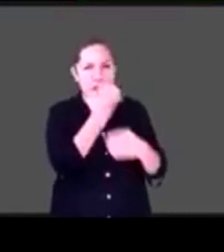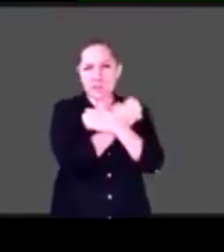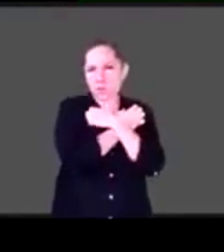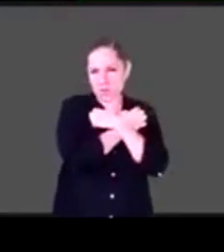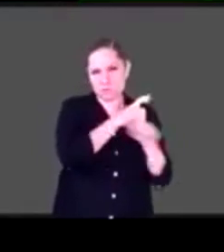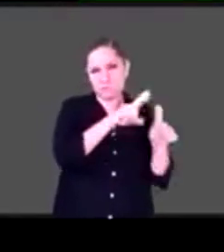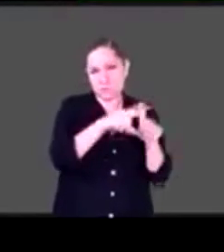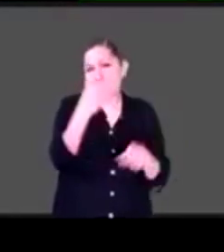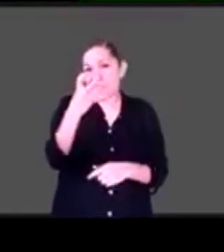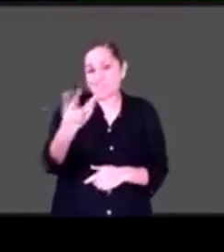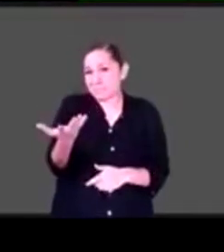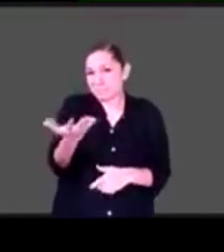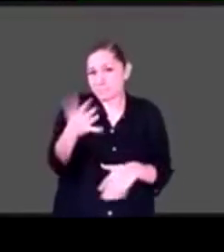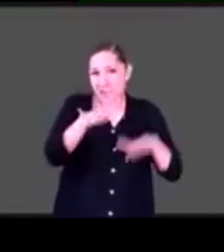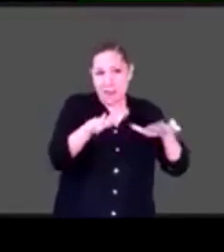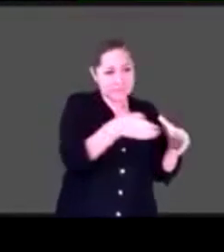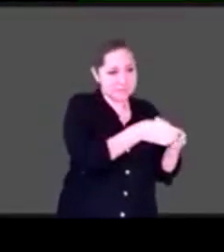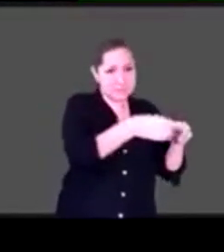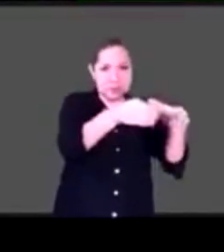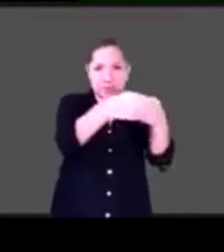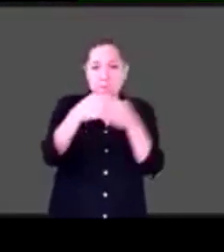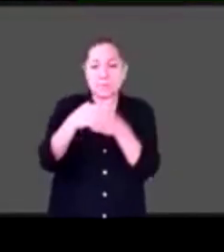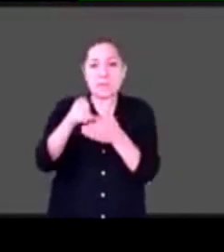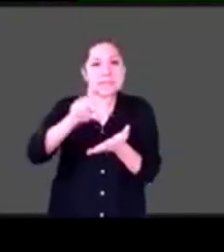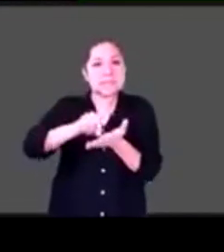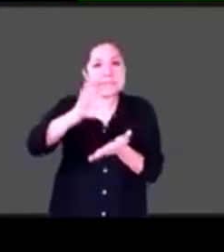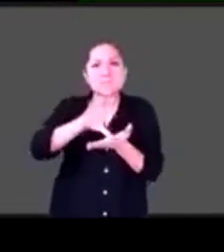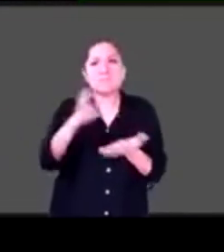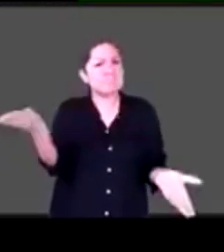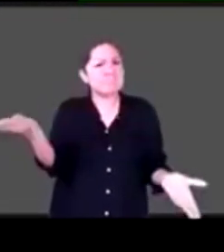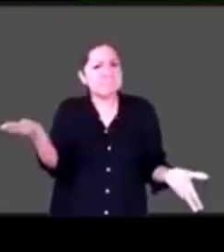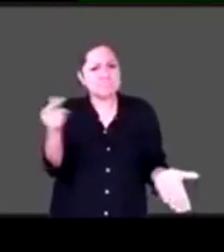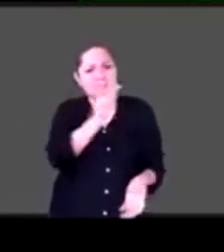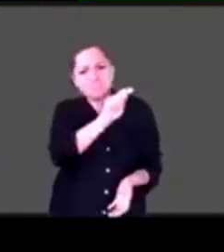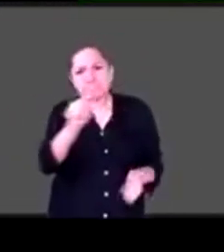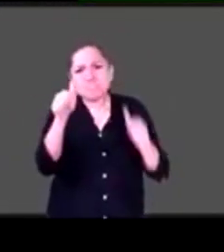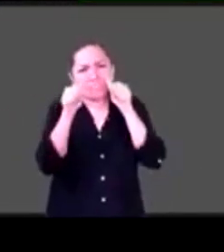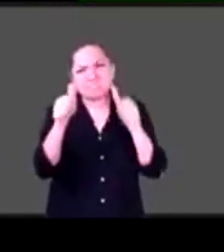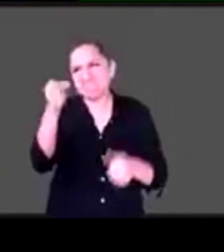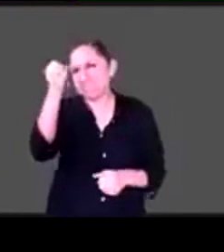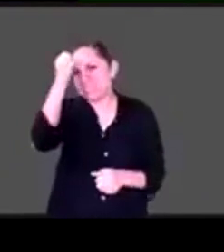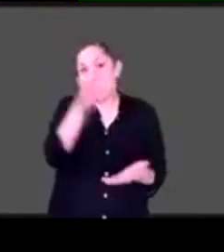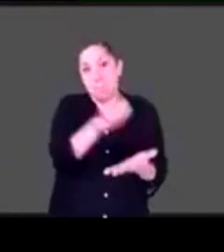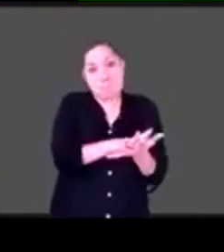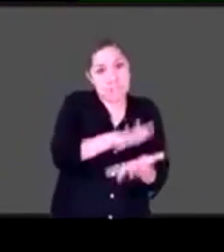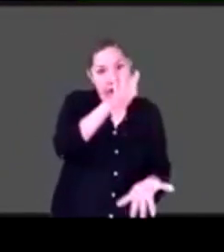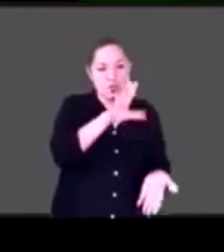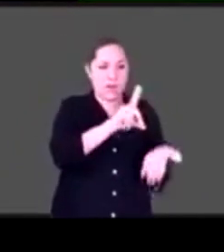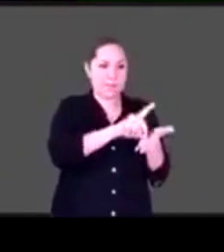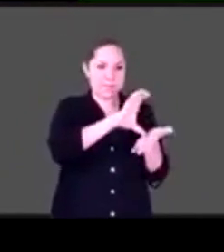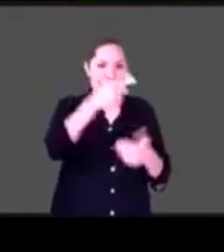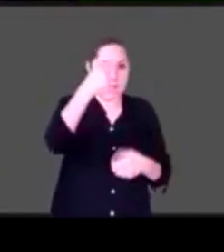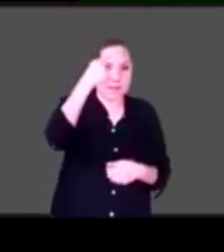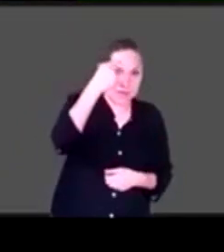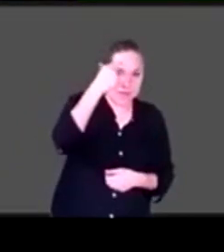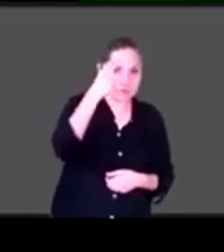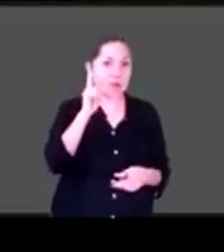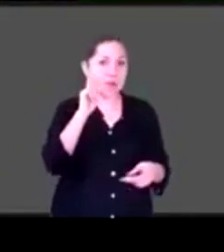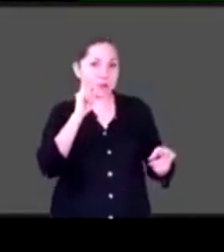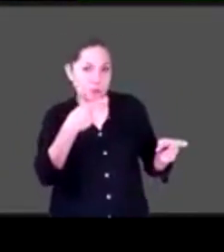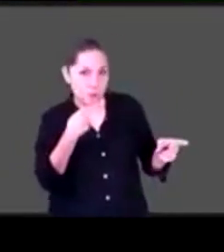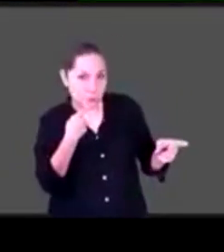discapacidad y ciertas discapacidades en particular, creo que intelectual, sordas y psicosociales, siempre se quedan al final.